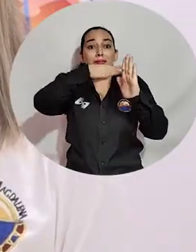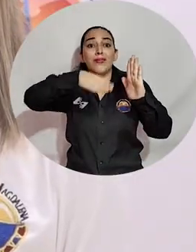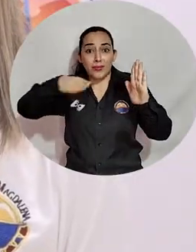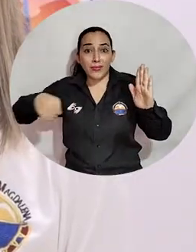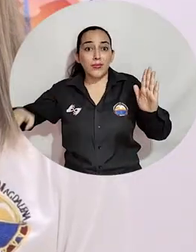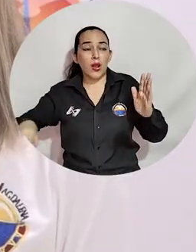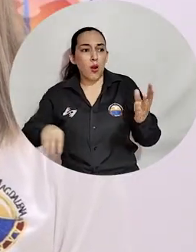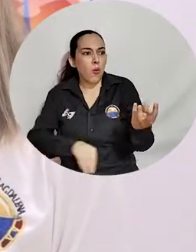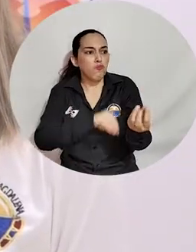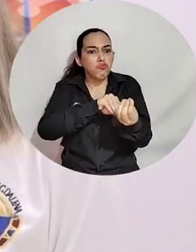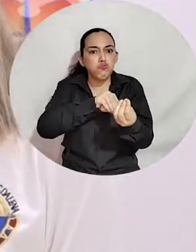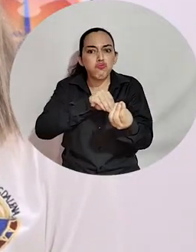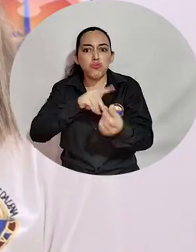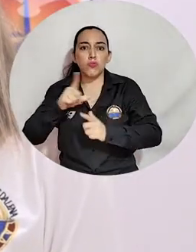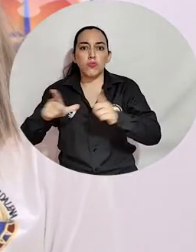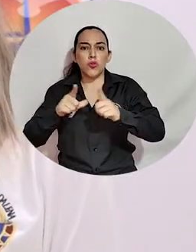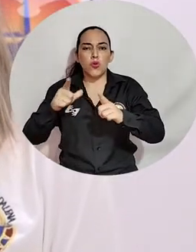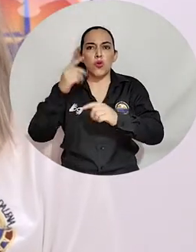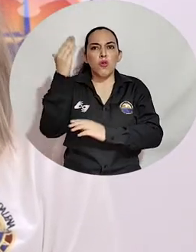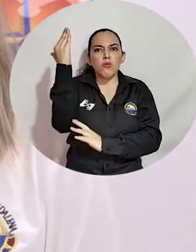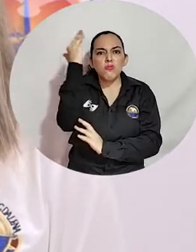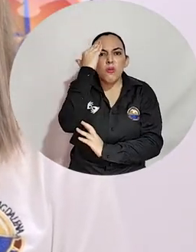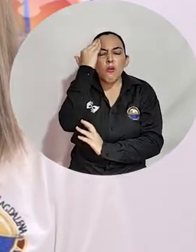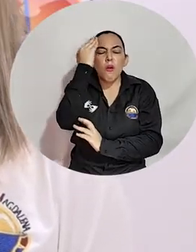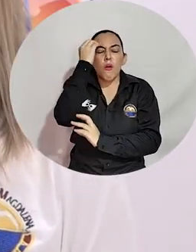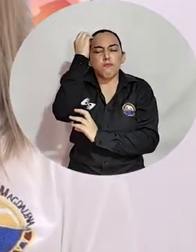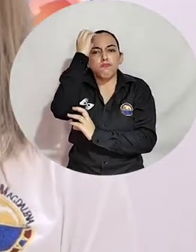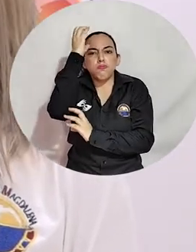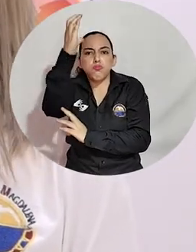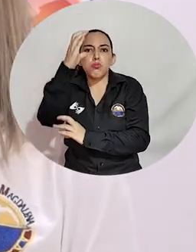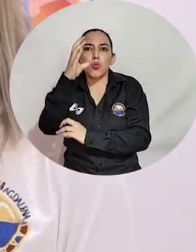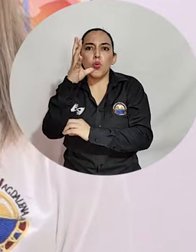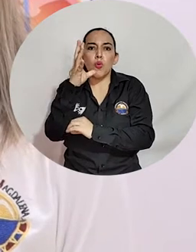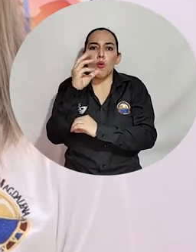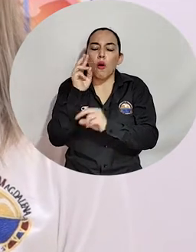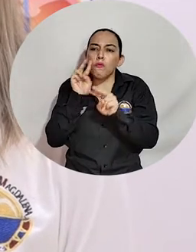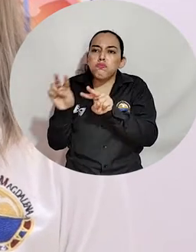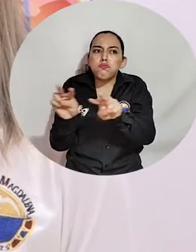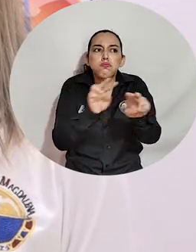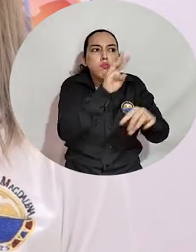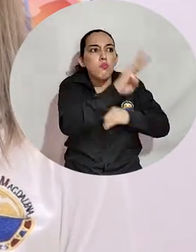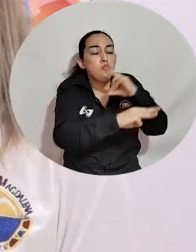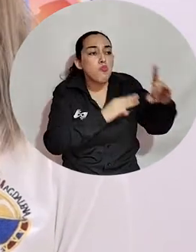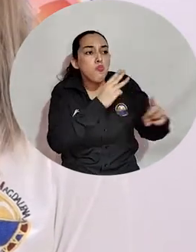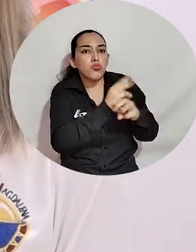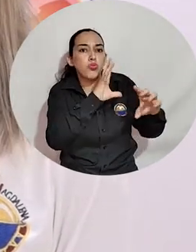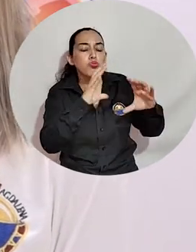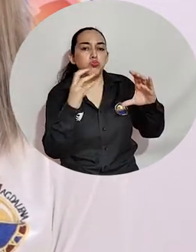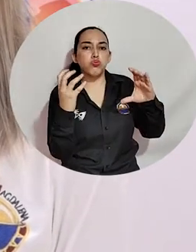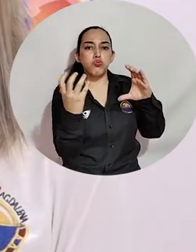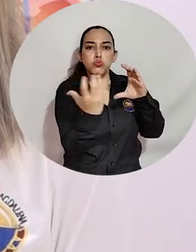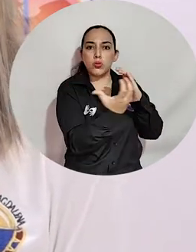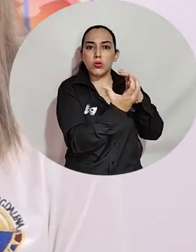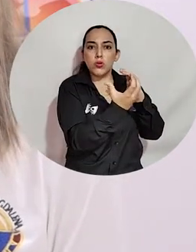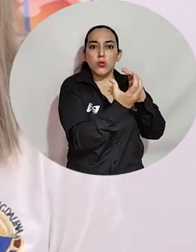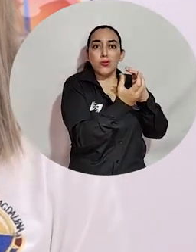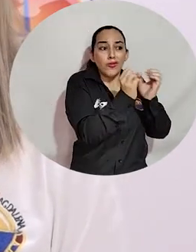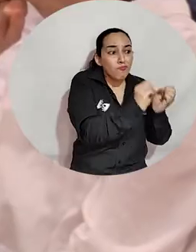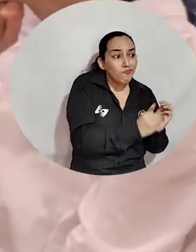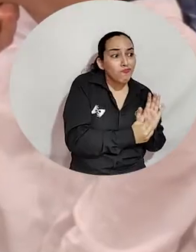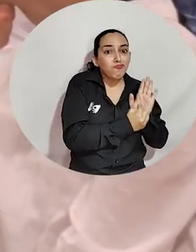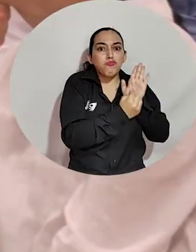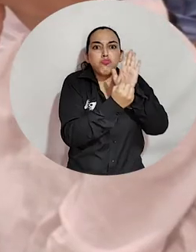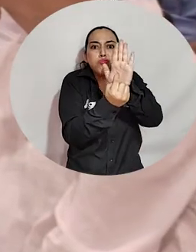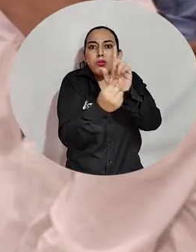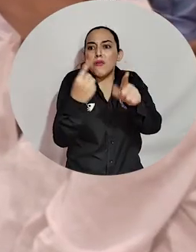Que toda esta sabiduría y su forma de ver el mundo pueda ser expresada a través de las distintas